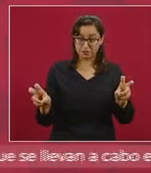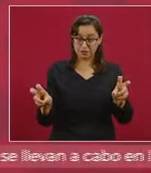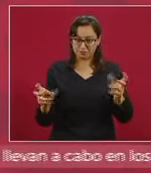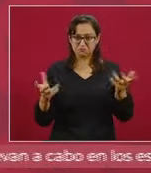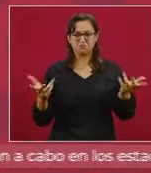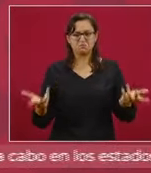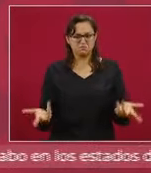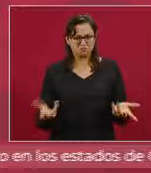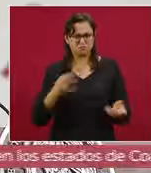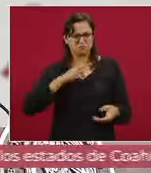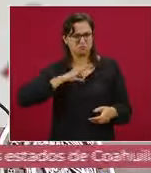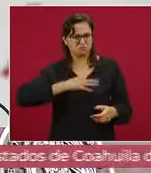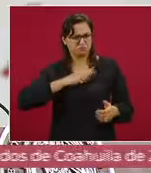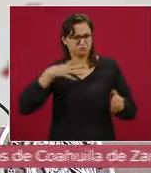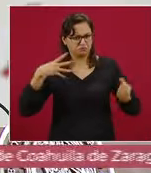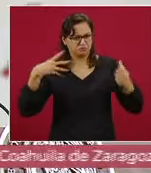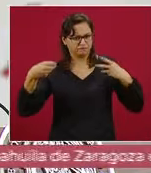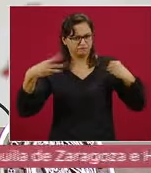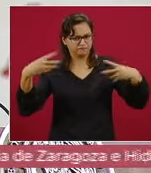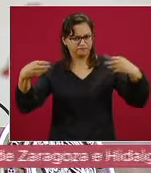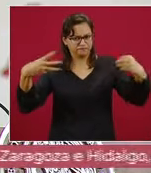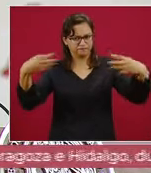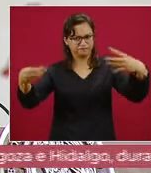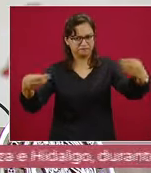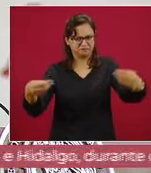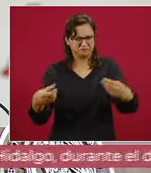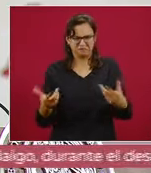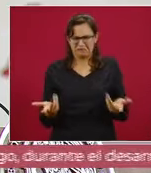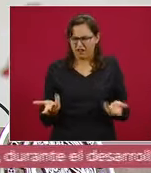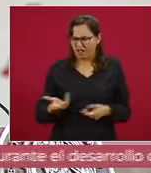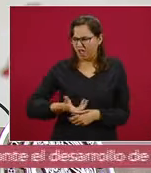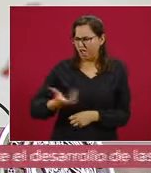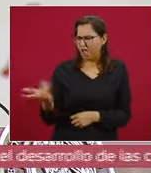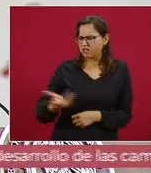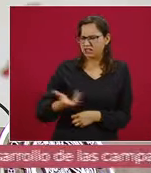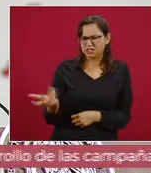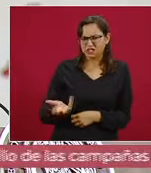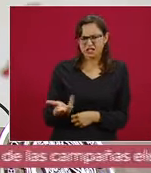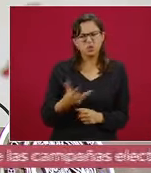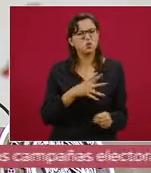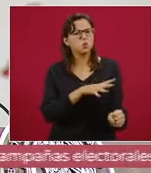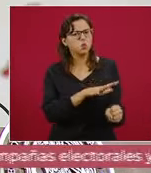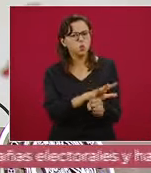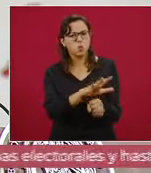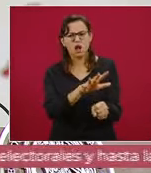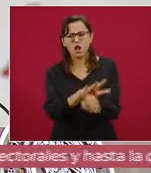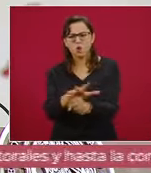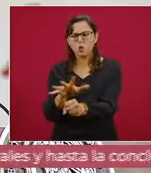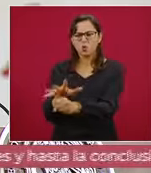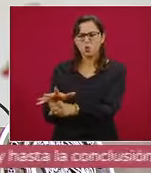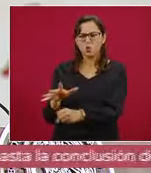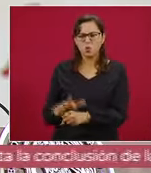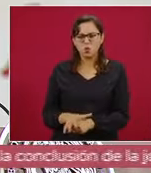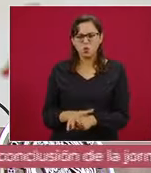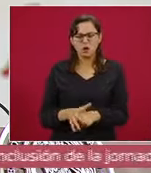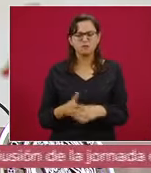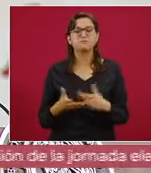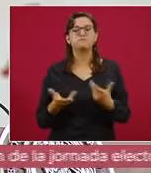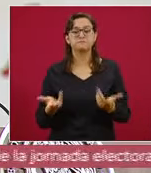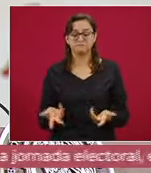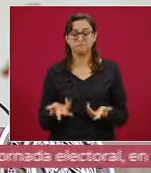se está enfrentando esta pandemia,